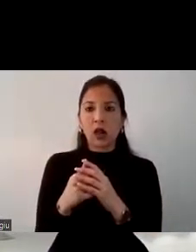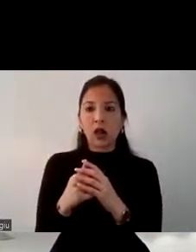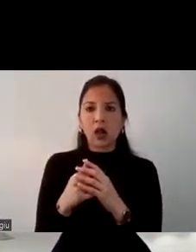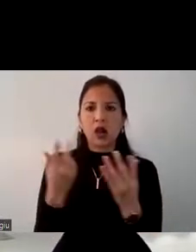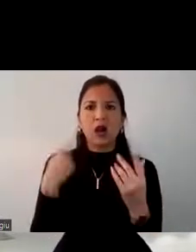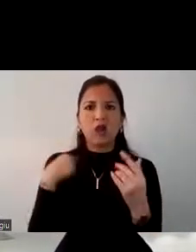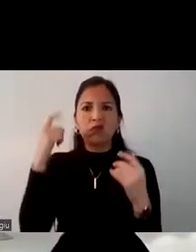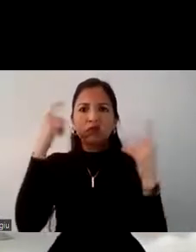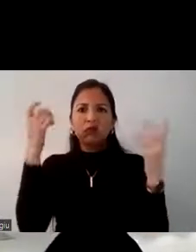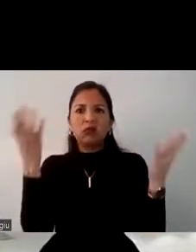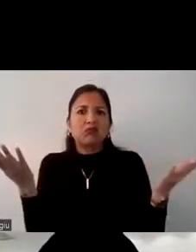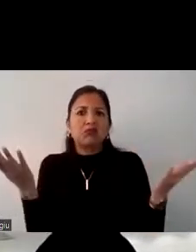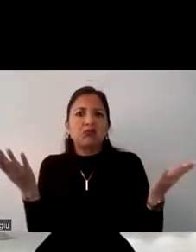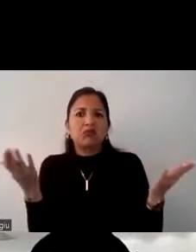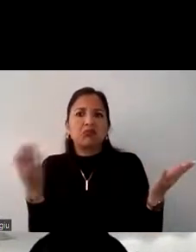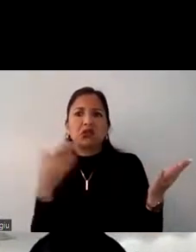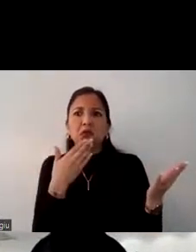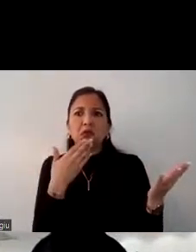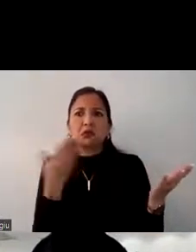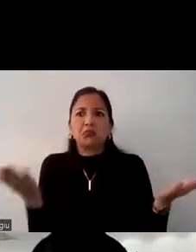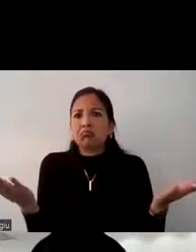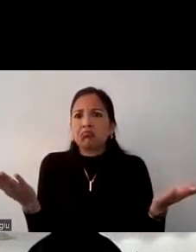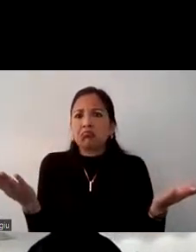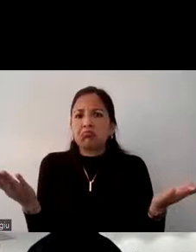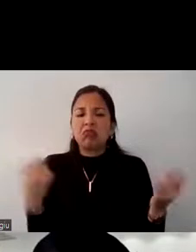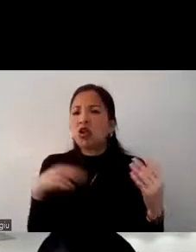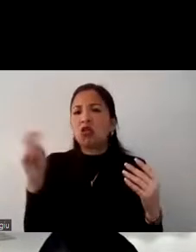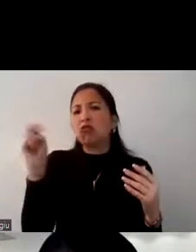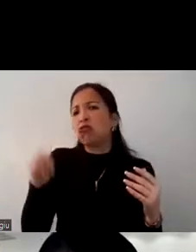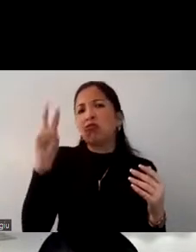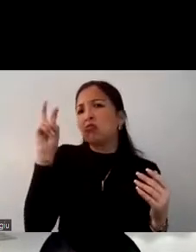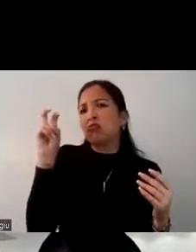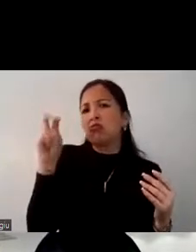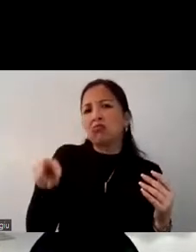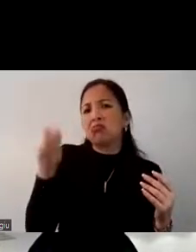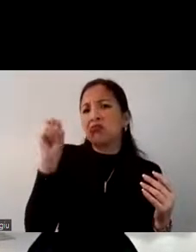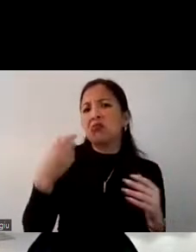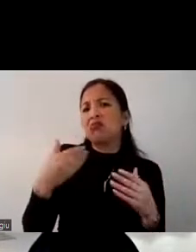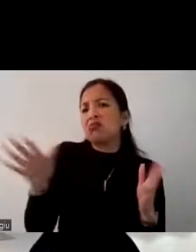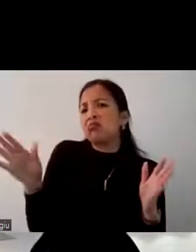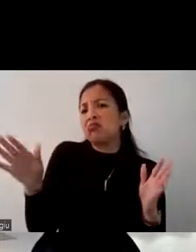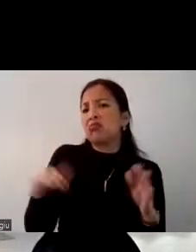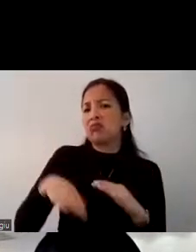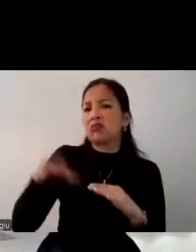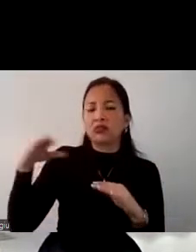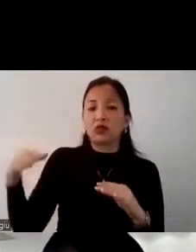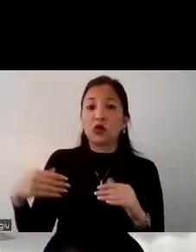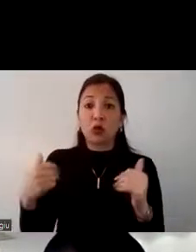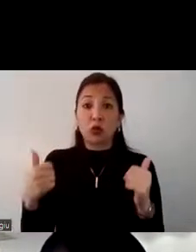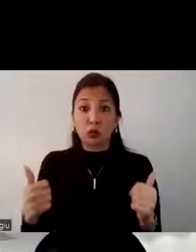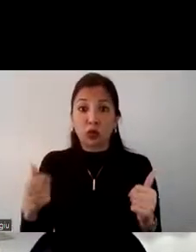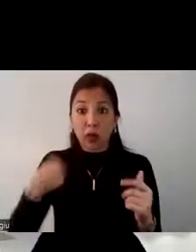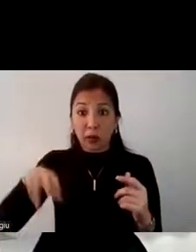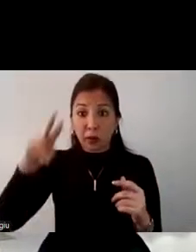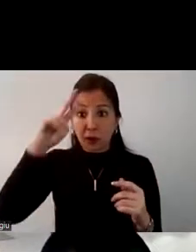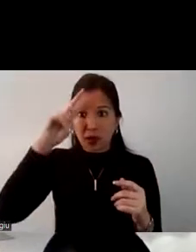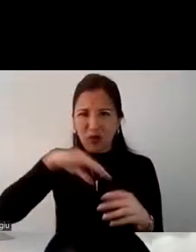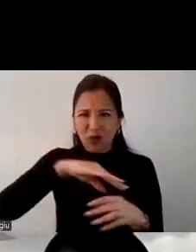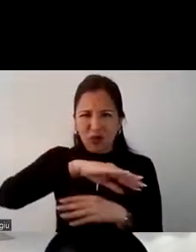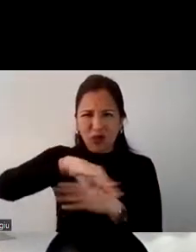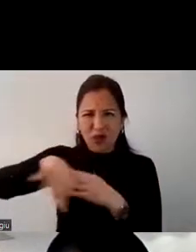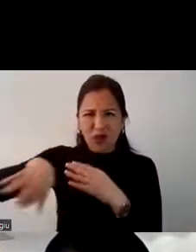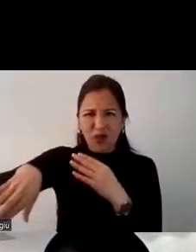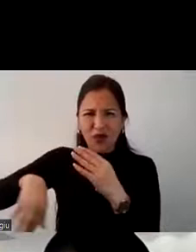y qué sucede al no conocer simplemente dicen no y lo terminan pasando por alto cuando en realidad Perú cuenta con todas las